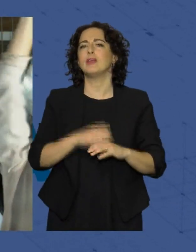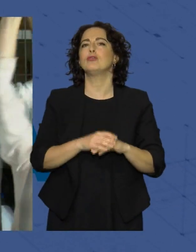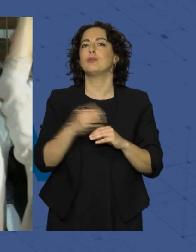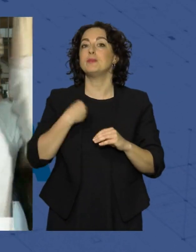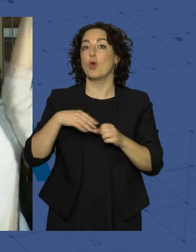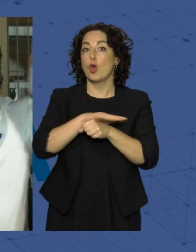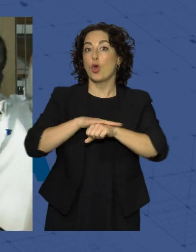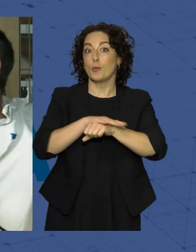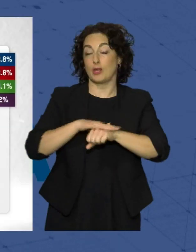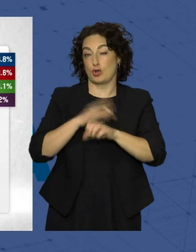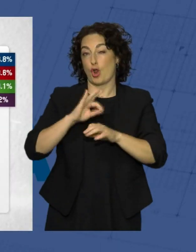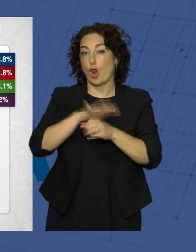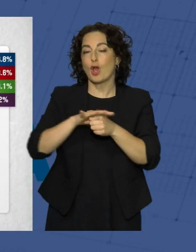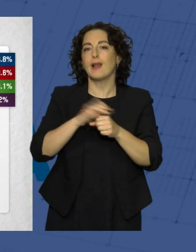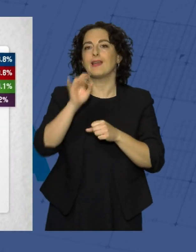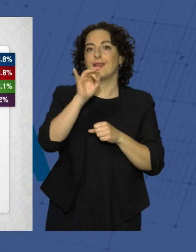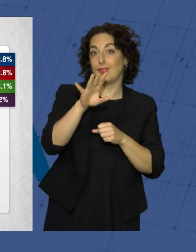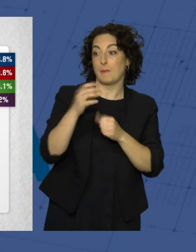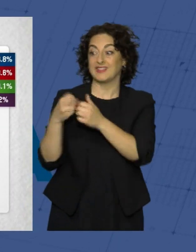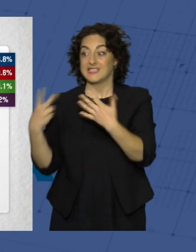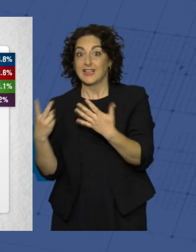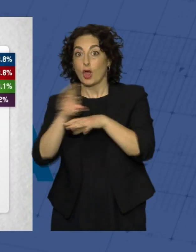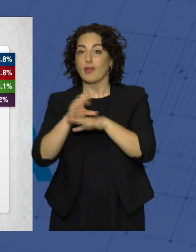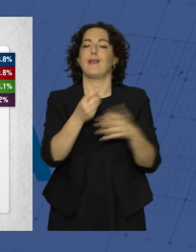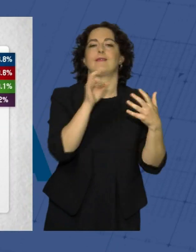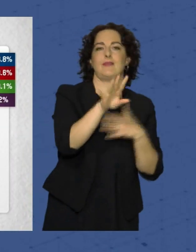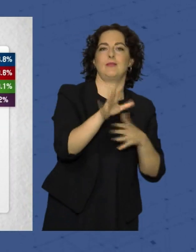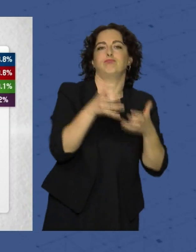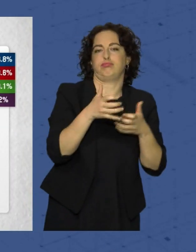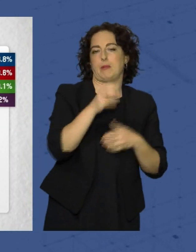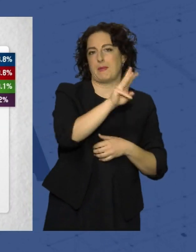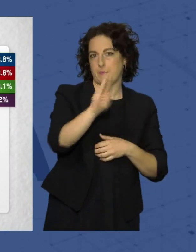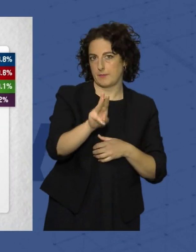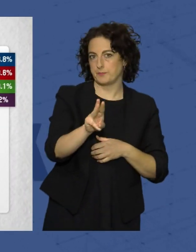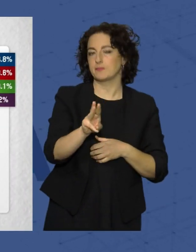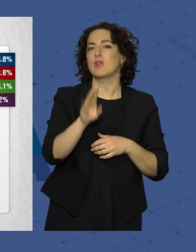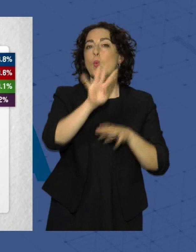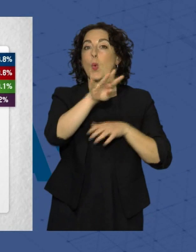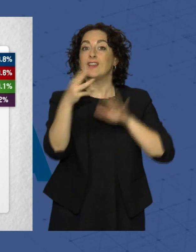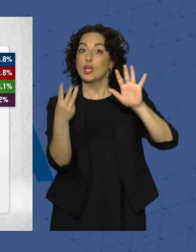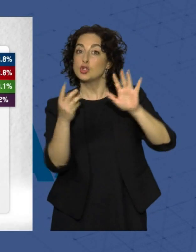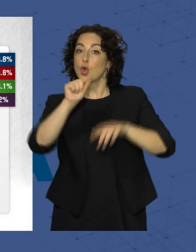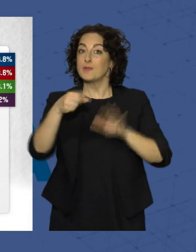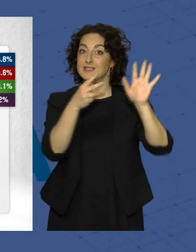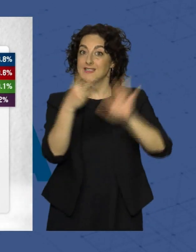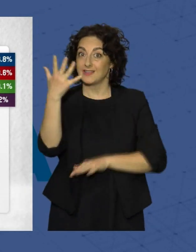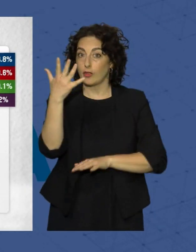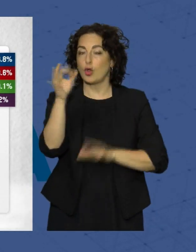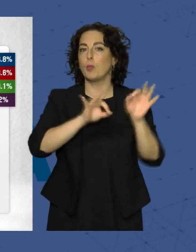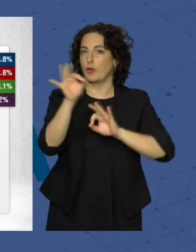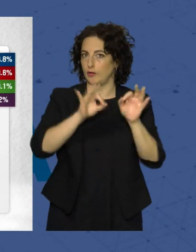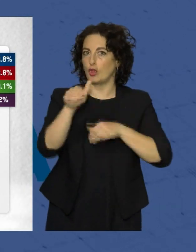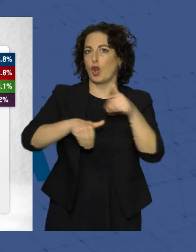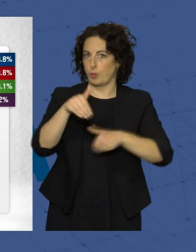local en el próximo mandato con 15 de los 27 concejales que componen la corporación al haberse hecho con el 48,75% de los votos emitidos